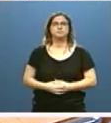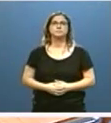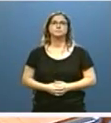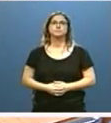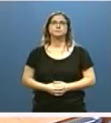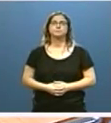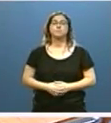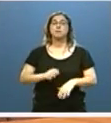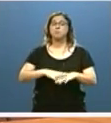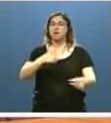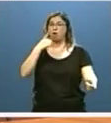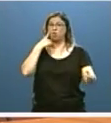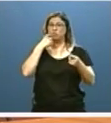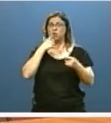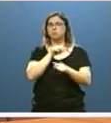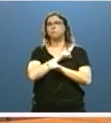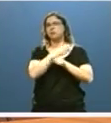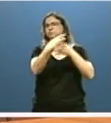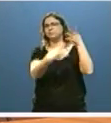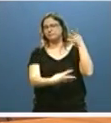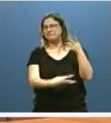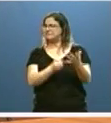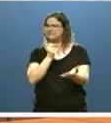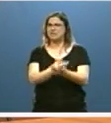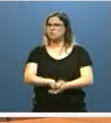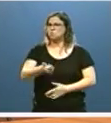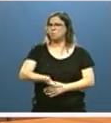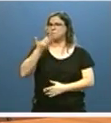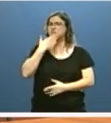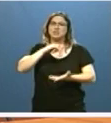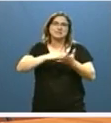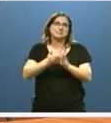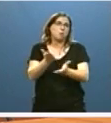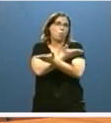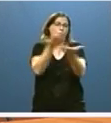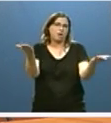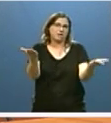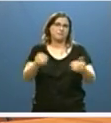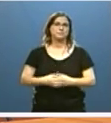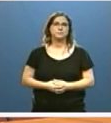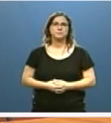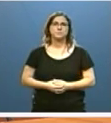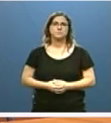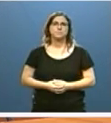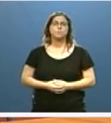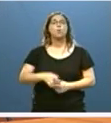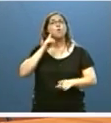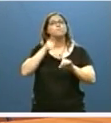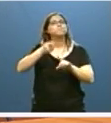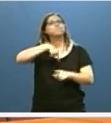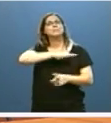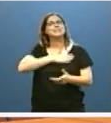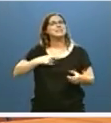El control de las listas de espera constituye uno de los retos más relevantes en cualquier sistema asistencial. Para ello,